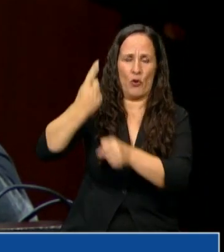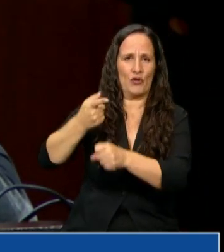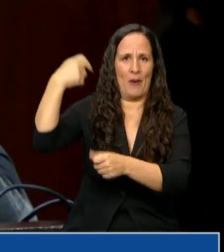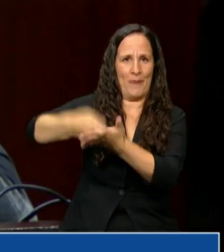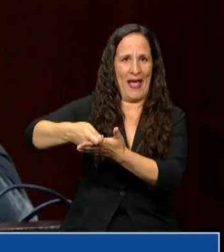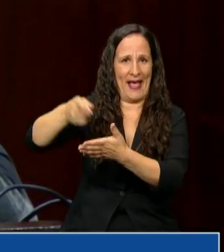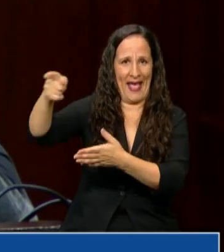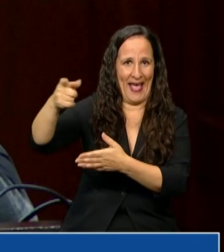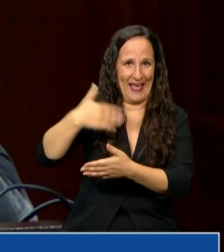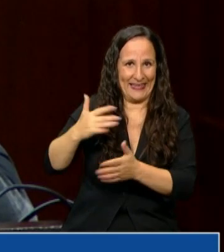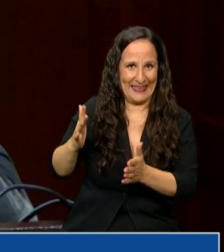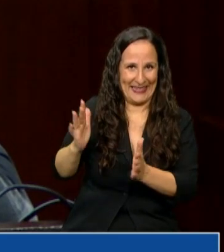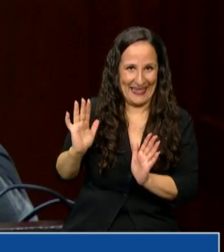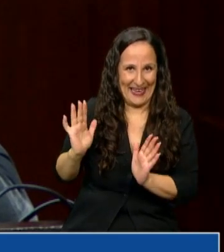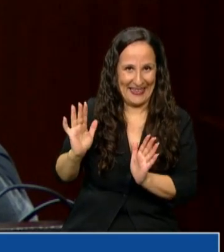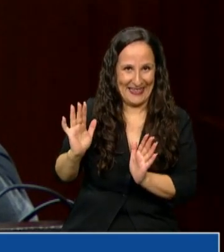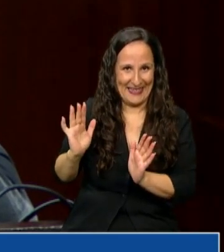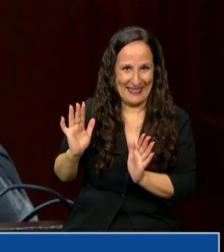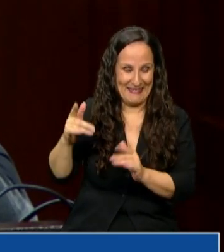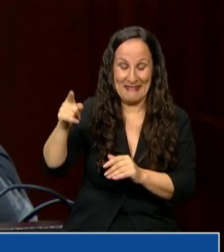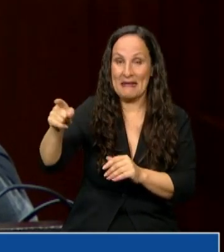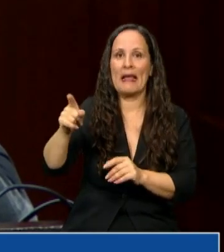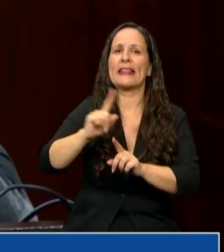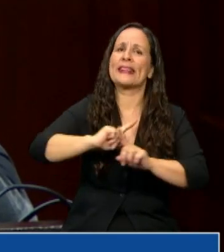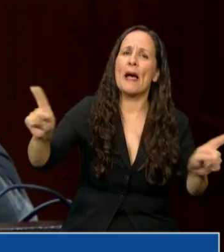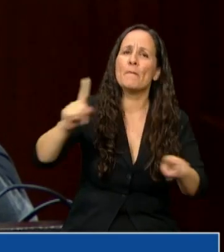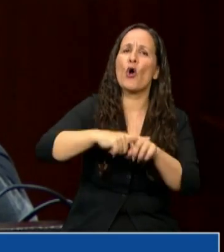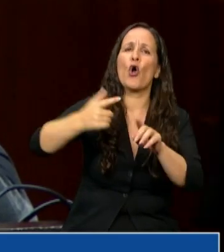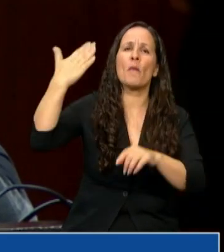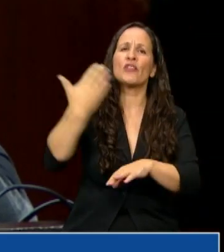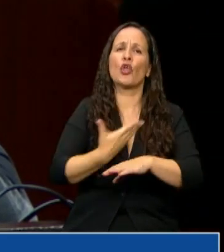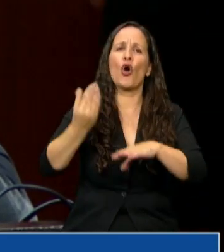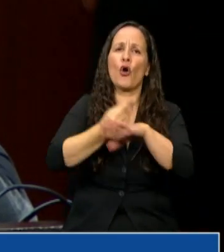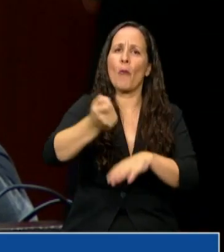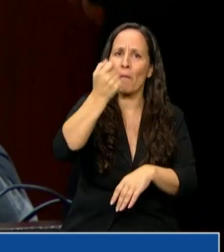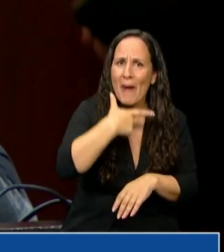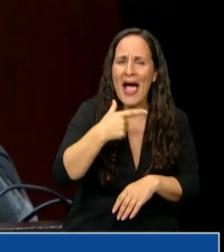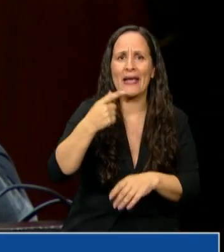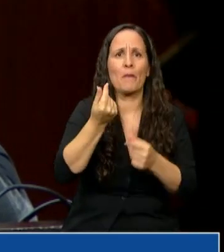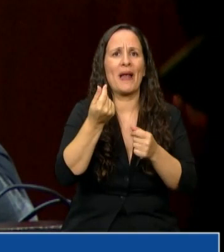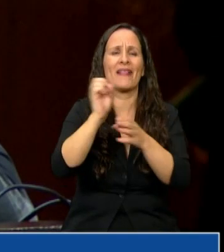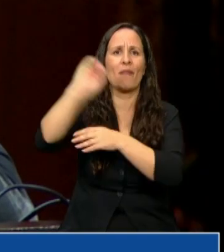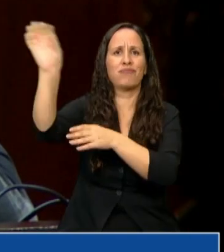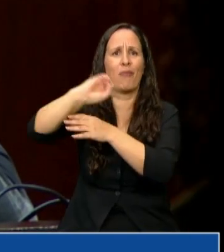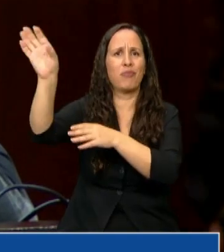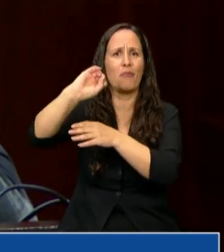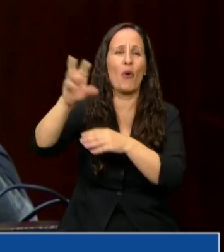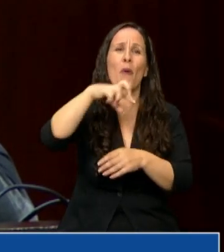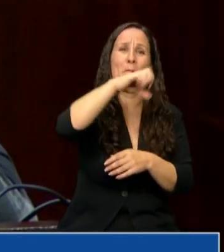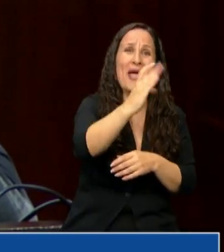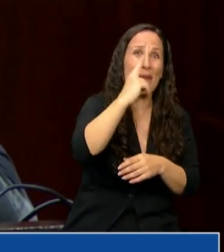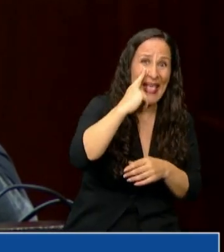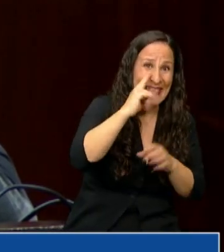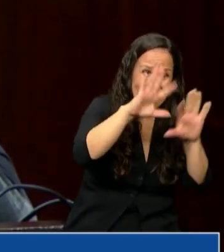Tampoco les preocupó la fuga que hicieron durante el gobierno de Mauricio Macri que se fugaron un PBI, un PBI